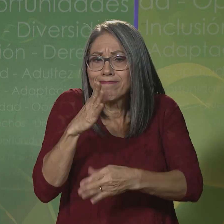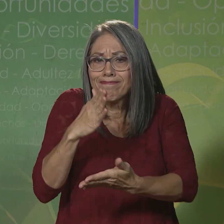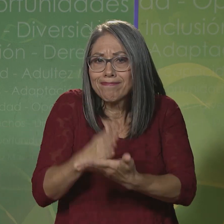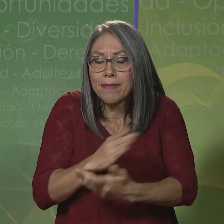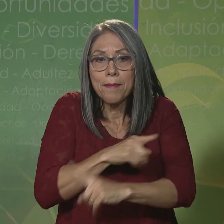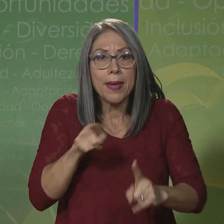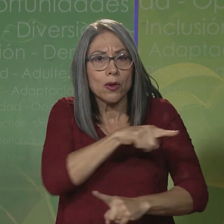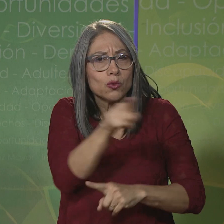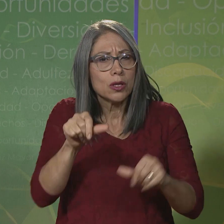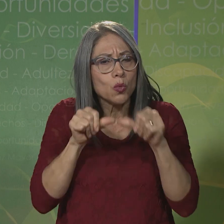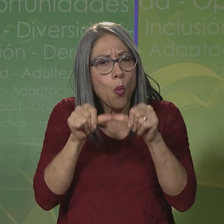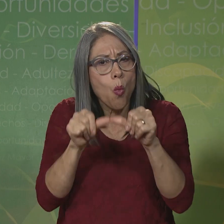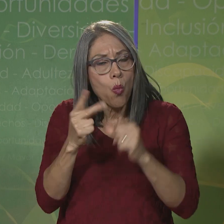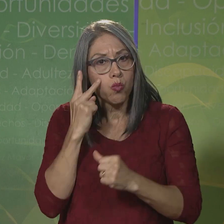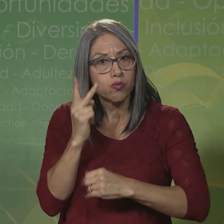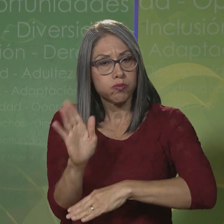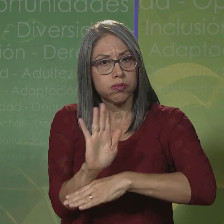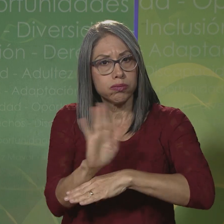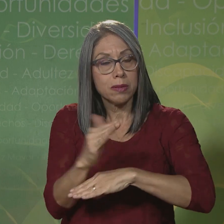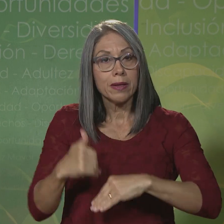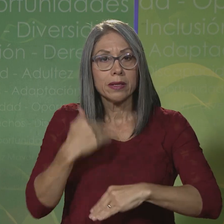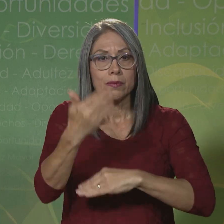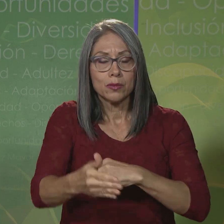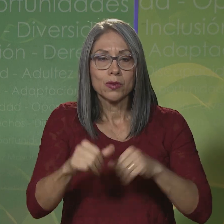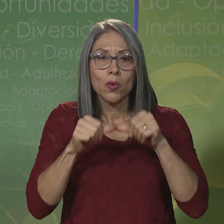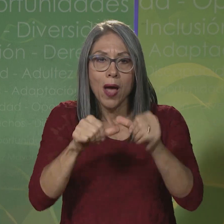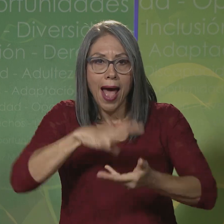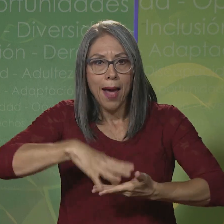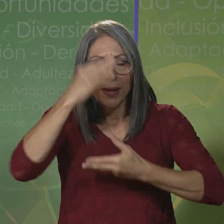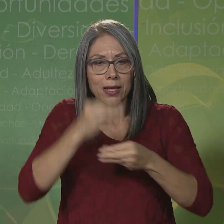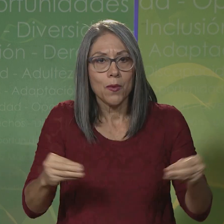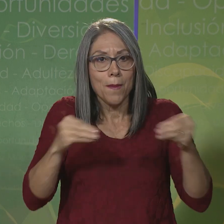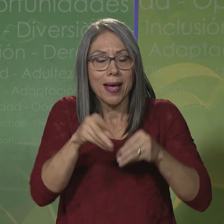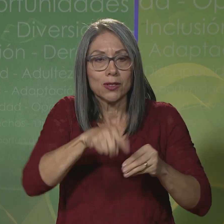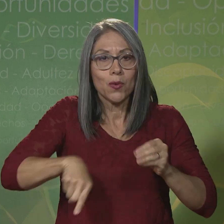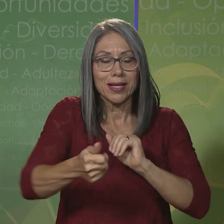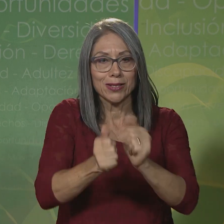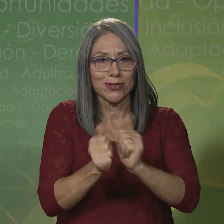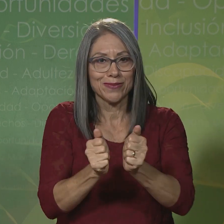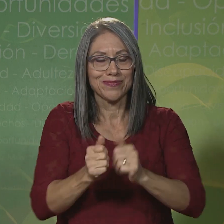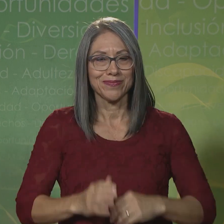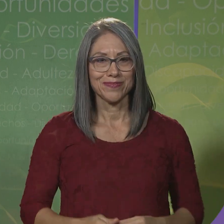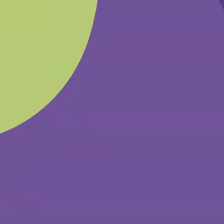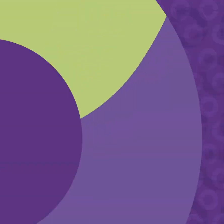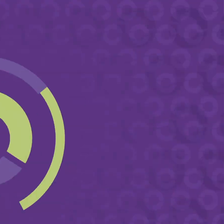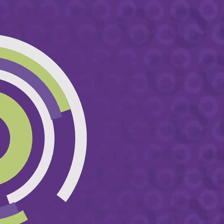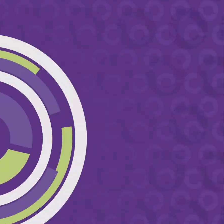pero no se despegue de la pantalla porque al volver continuamos aprendiendo más sobre estos gustos deportivos.